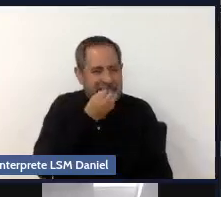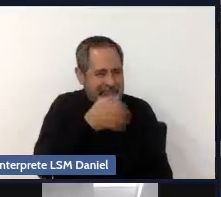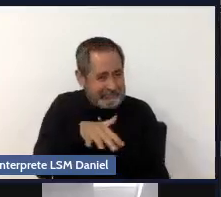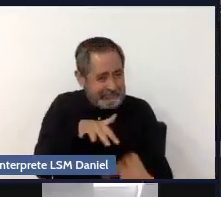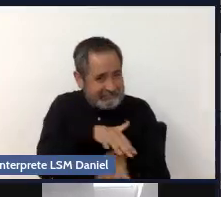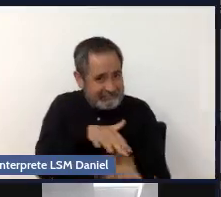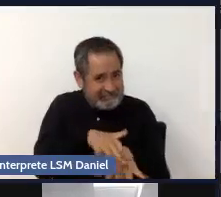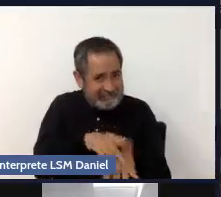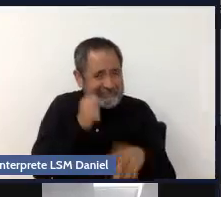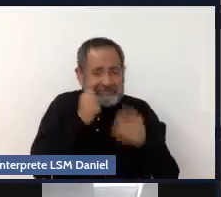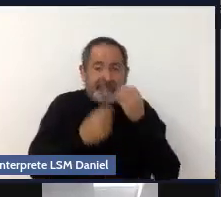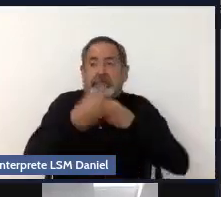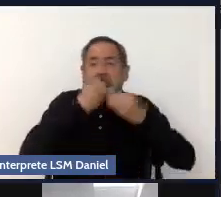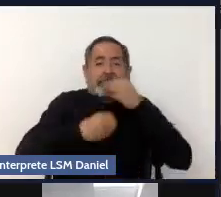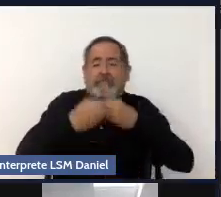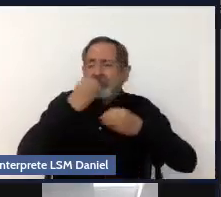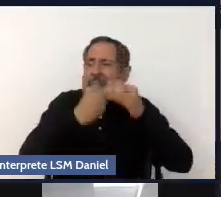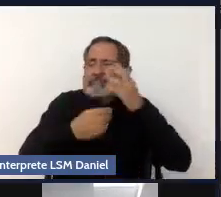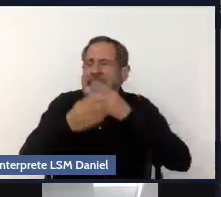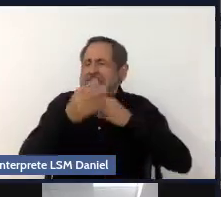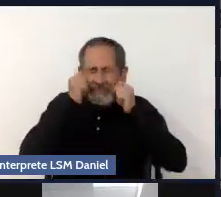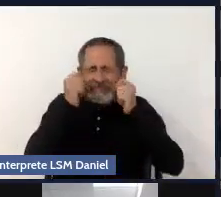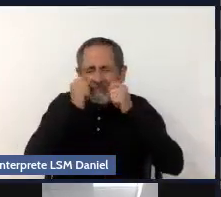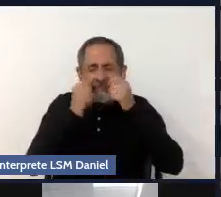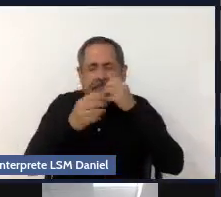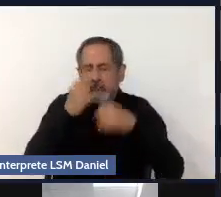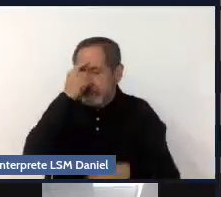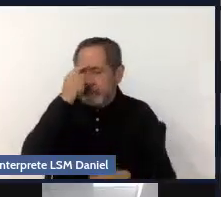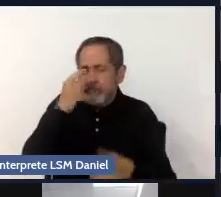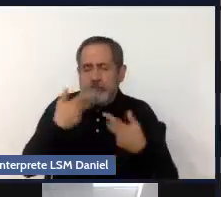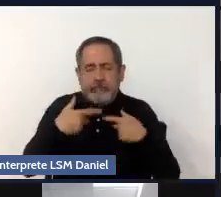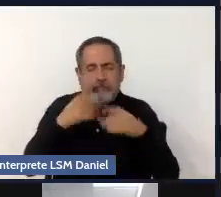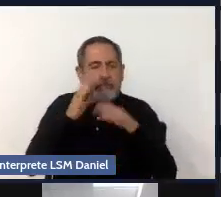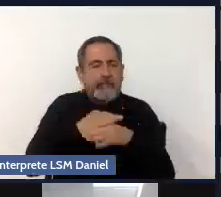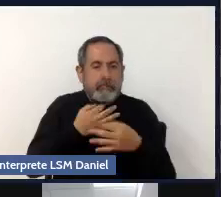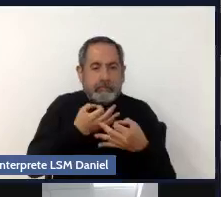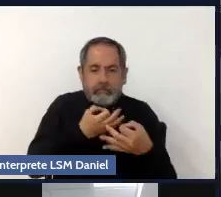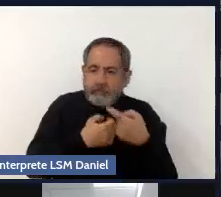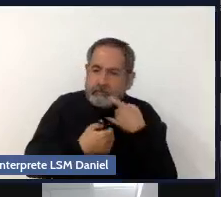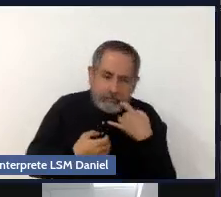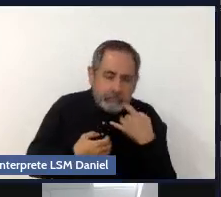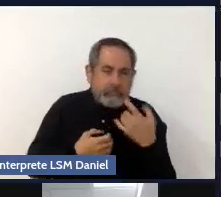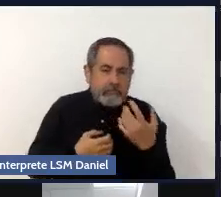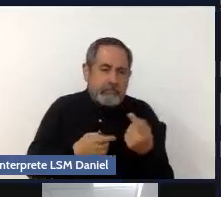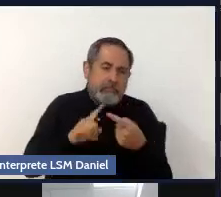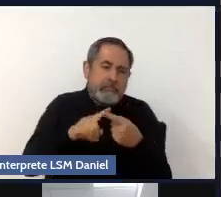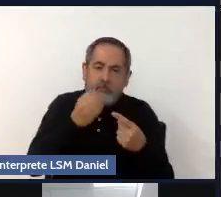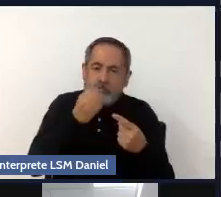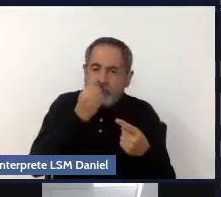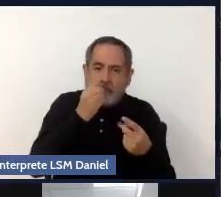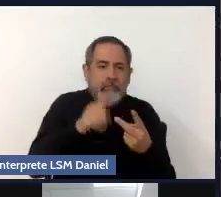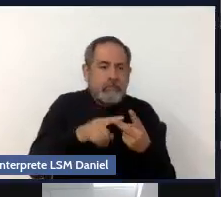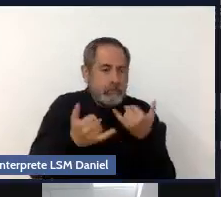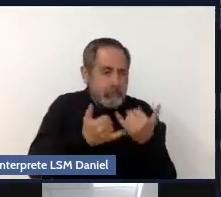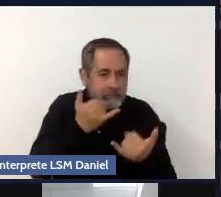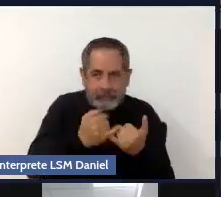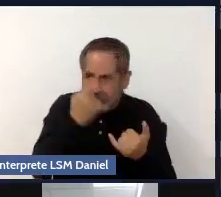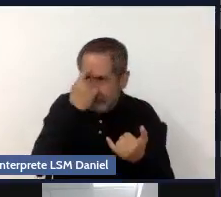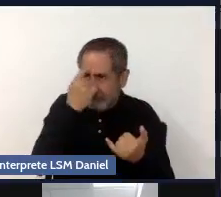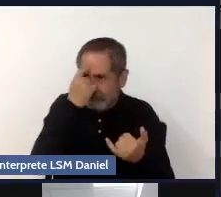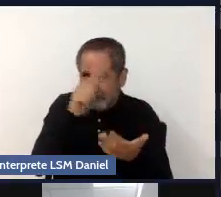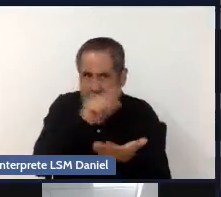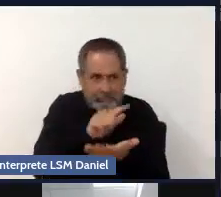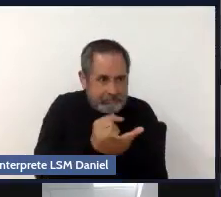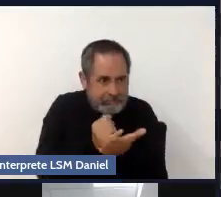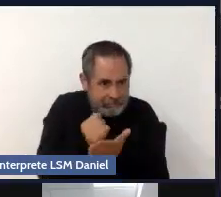se puede desarrollar una dependencia, vamos, ¿no? Entonces, ahí